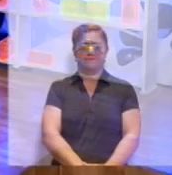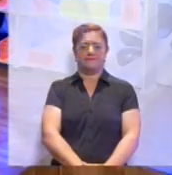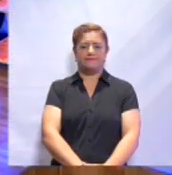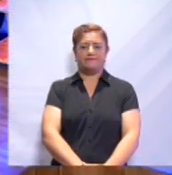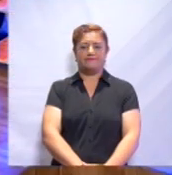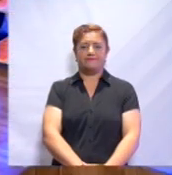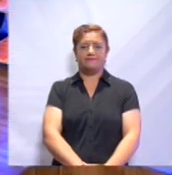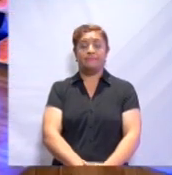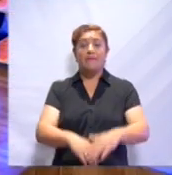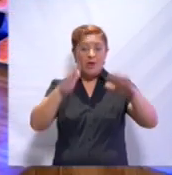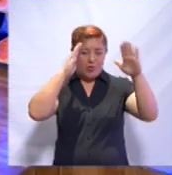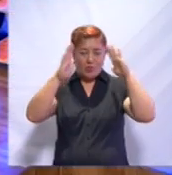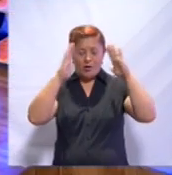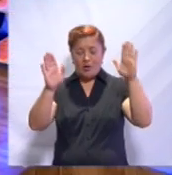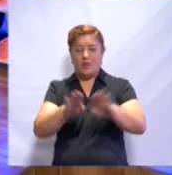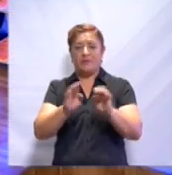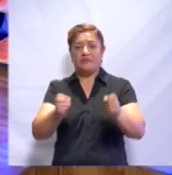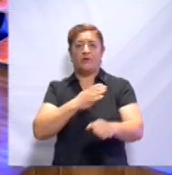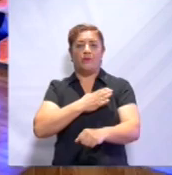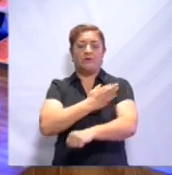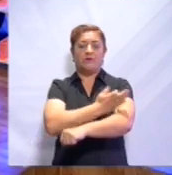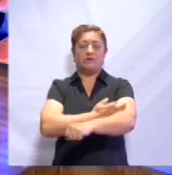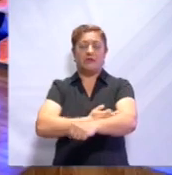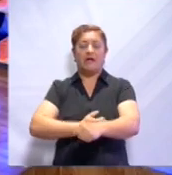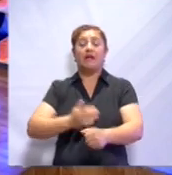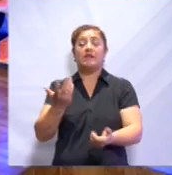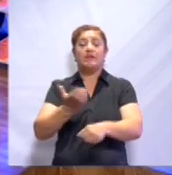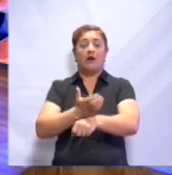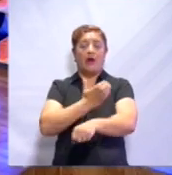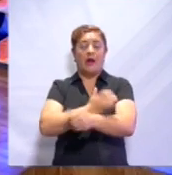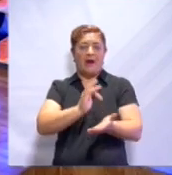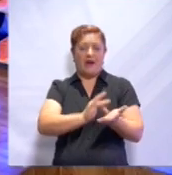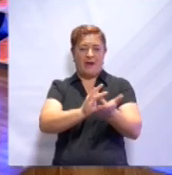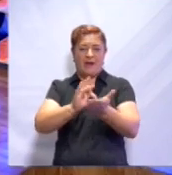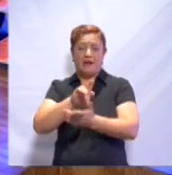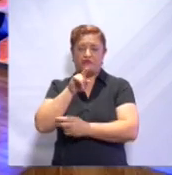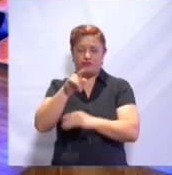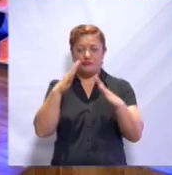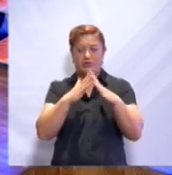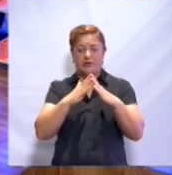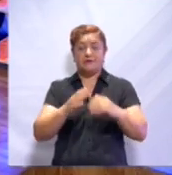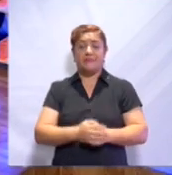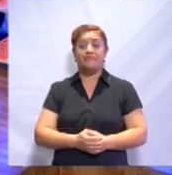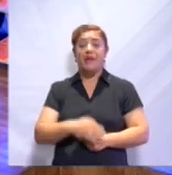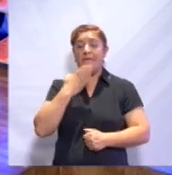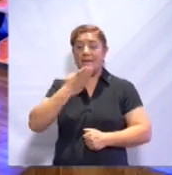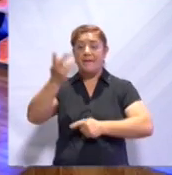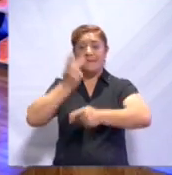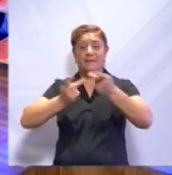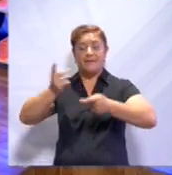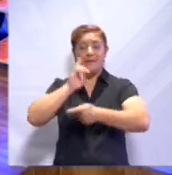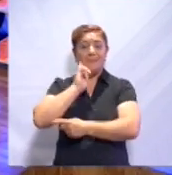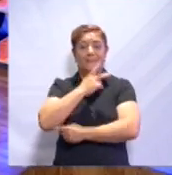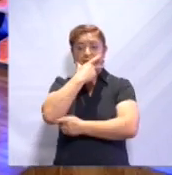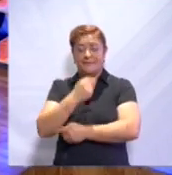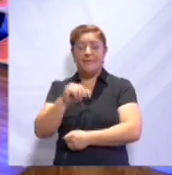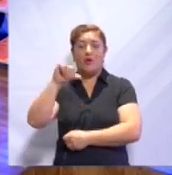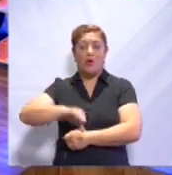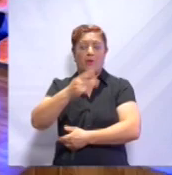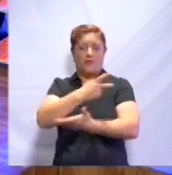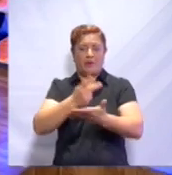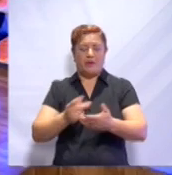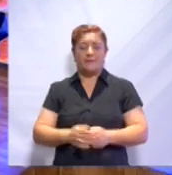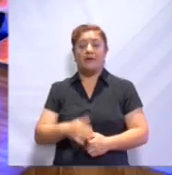¿Qué tal? ¿Cómo están? Muy buenas tardes. Gracias por acompañarnos desde sus hogares. Bienvenidas y bienvenidos al programa de hoy.